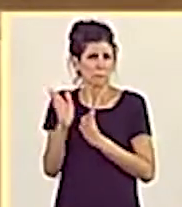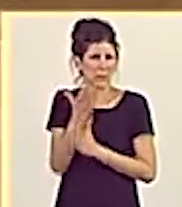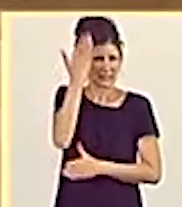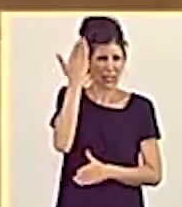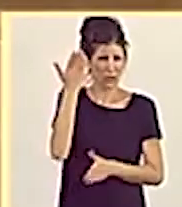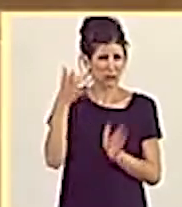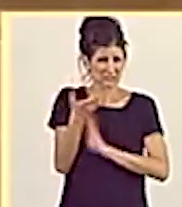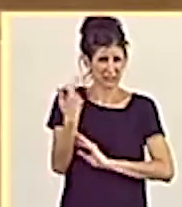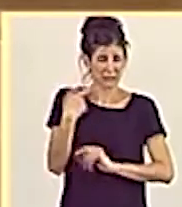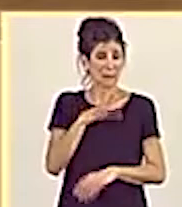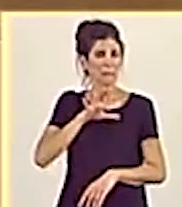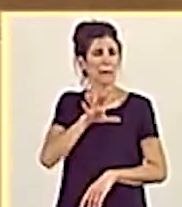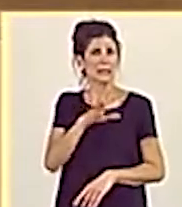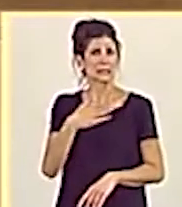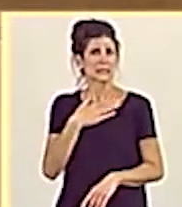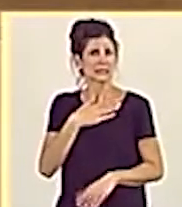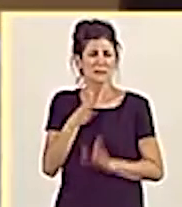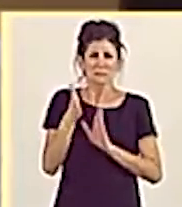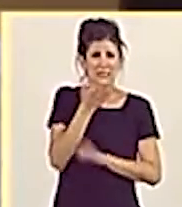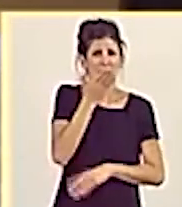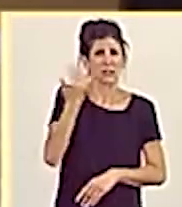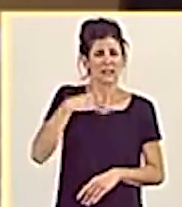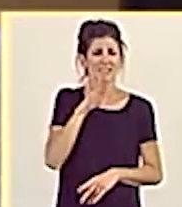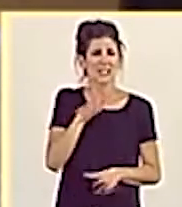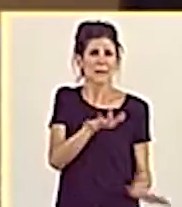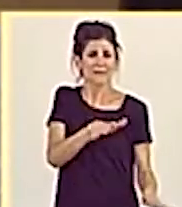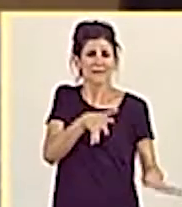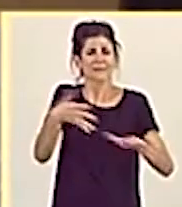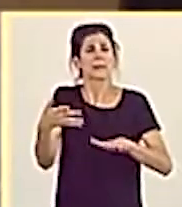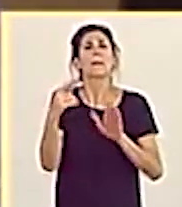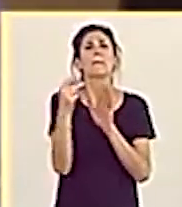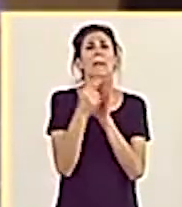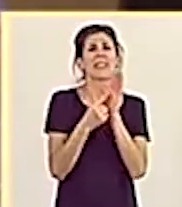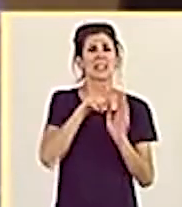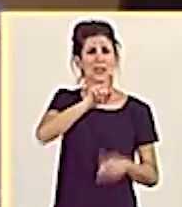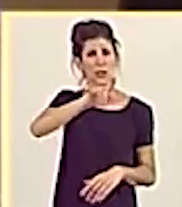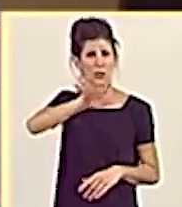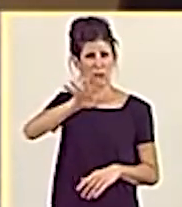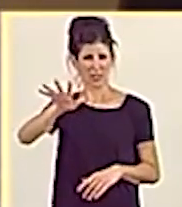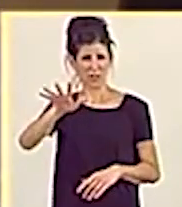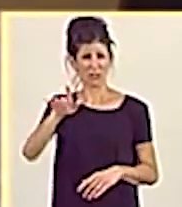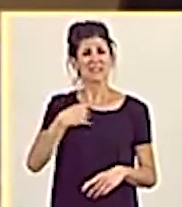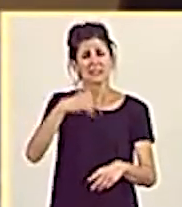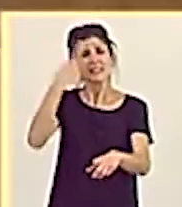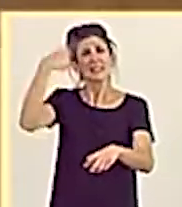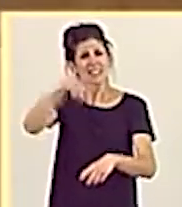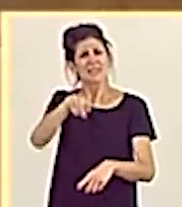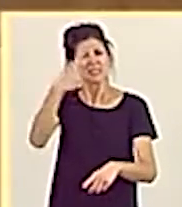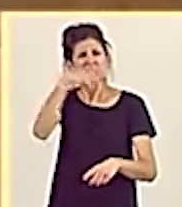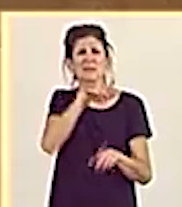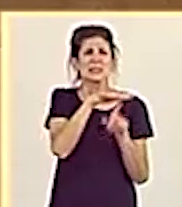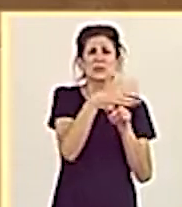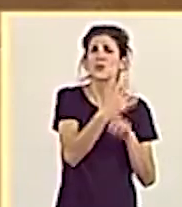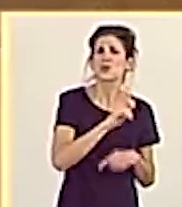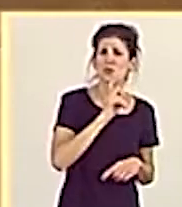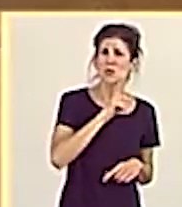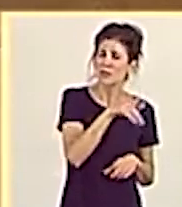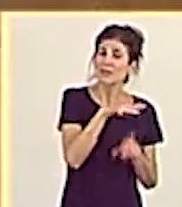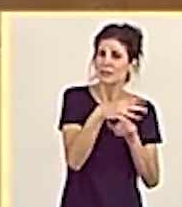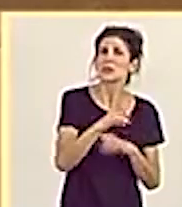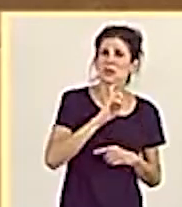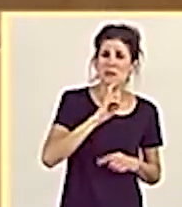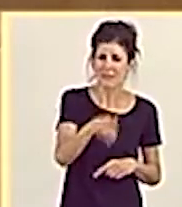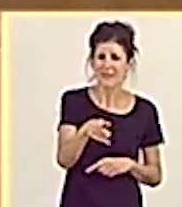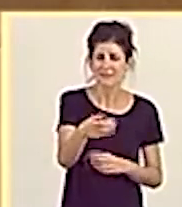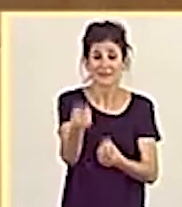nuestro país, la aplicación de las medidas del 155. ¿Sabe usted lo que ocurrió en ese momento